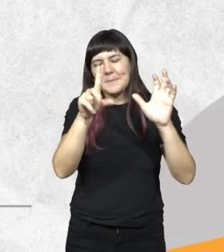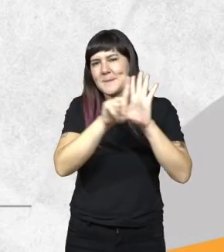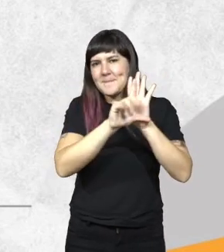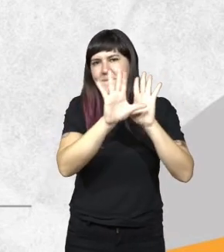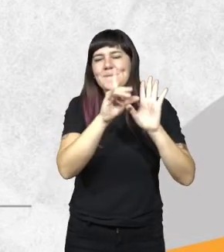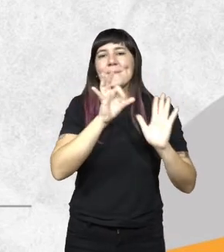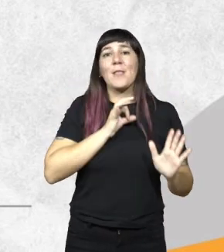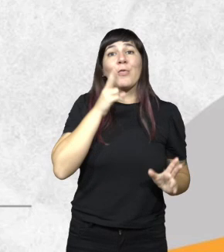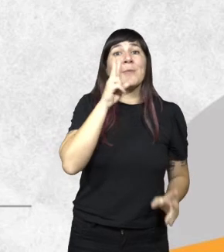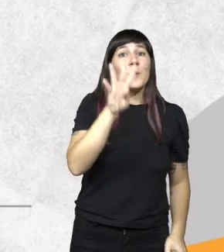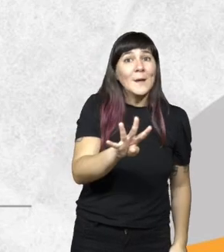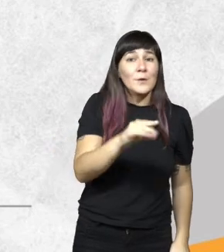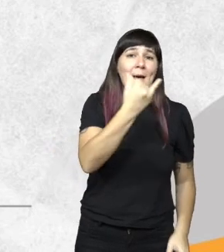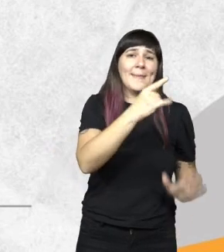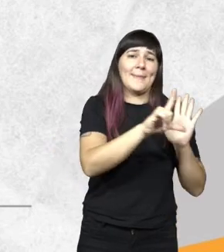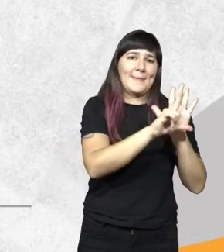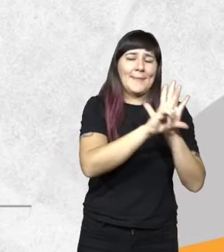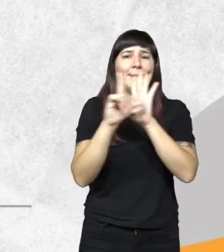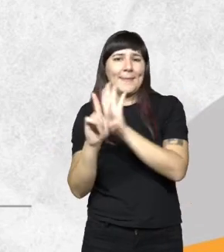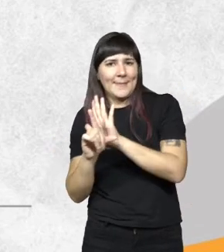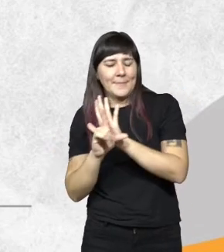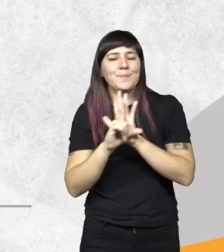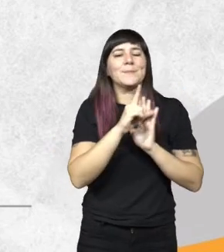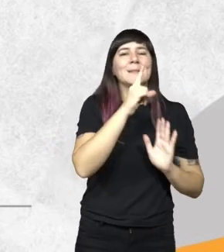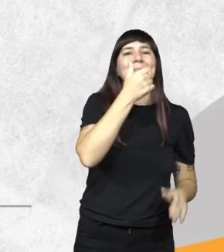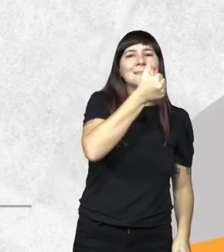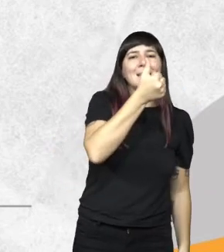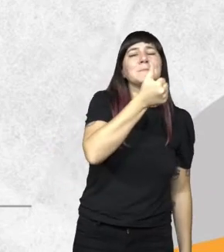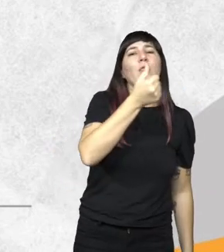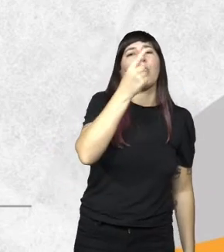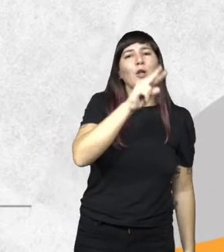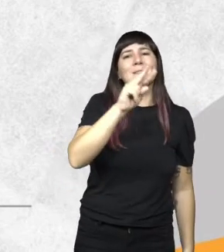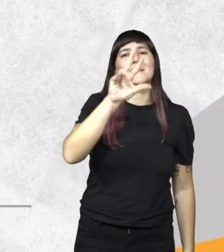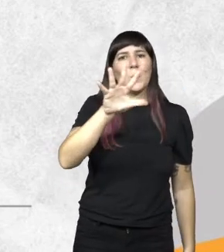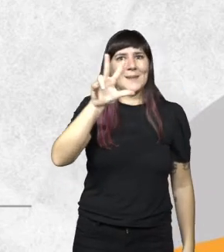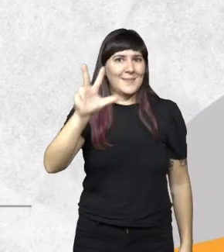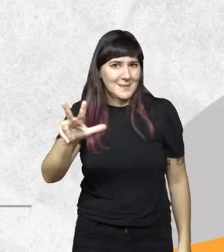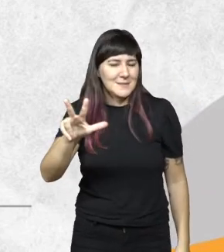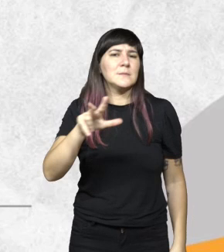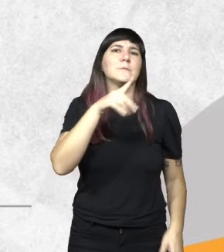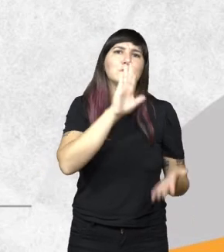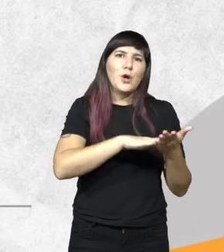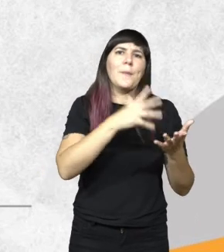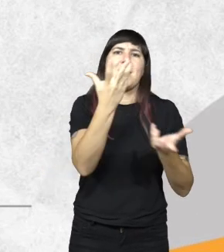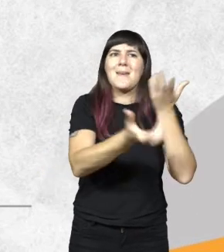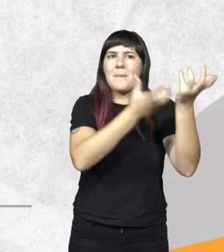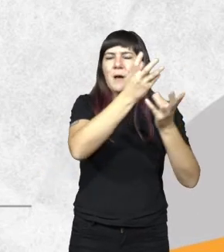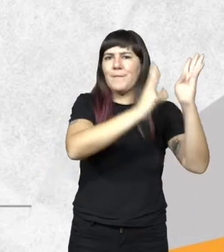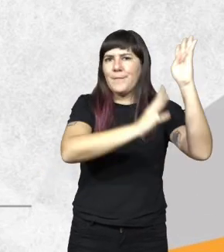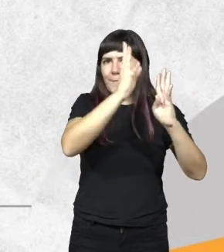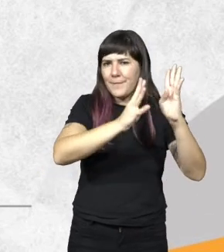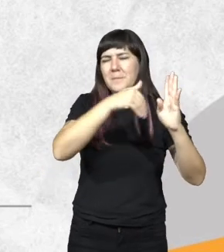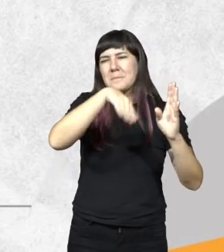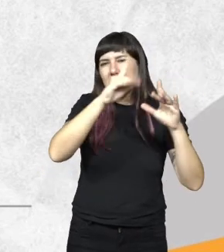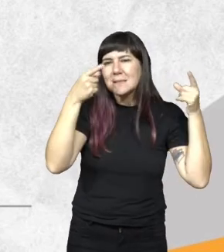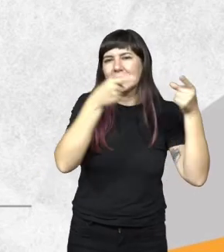2004 se sancionaron dos leyes que hoy está todo unificado de una ley que es la ley 6.253 prácticamente una prohibía la quema de vegetación pero estaba dirigida más que nada